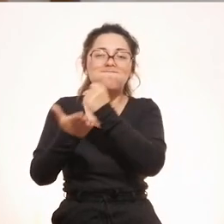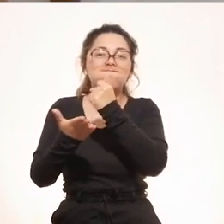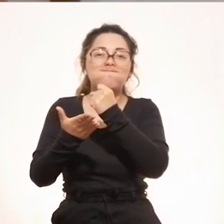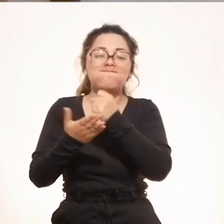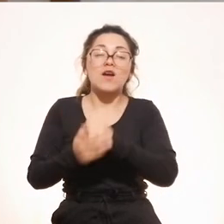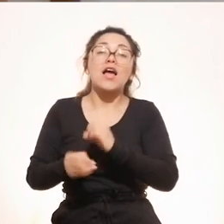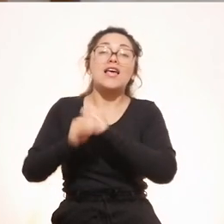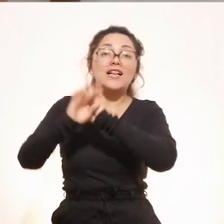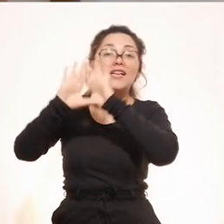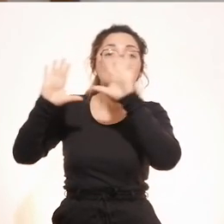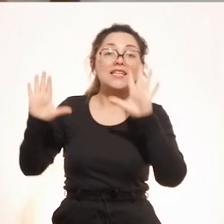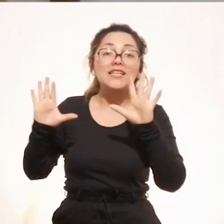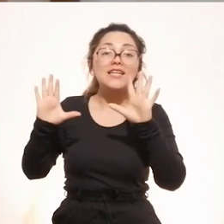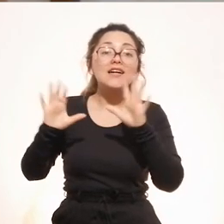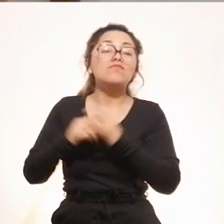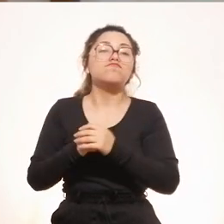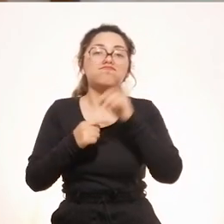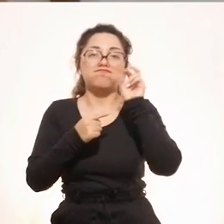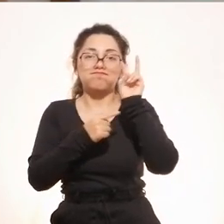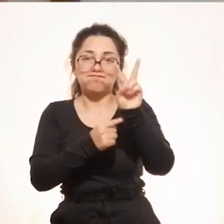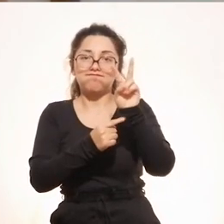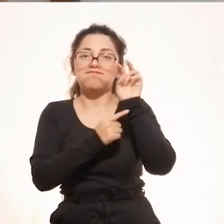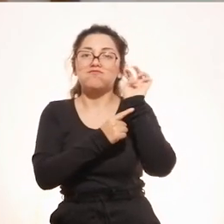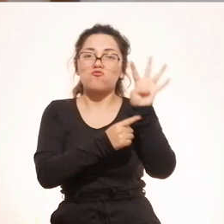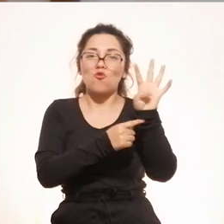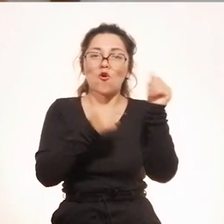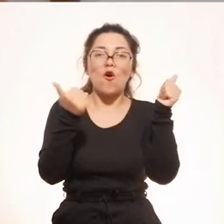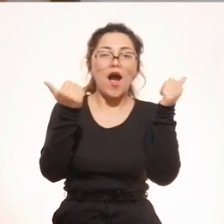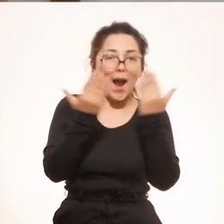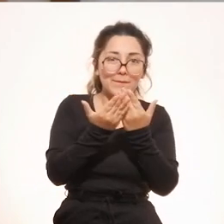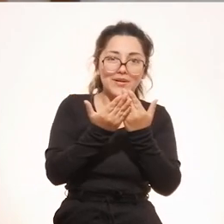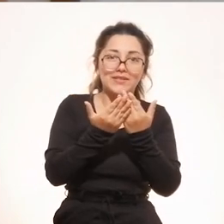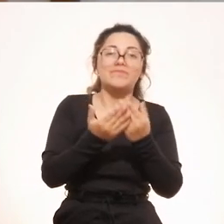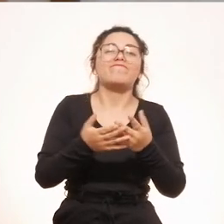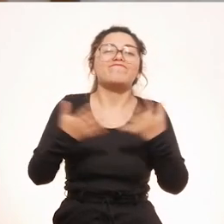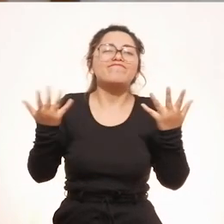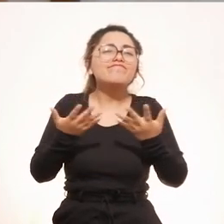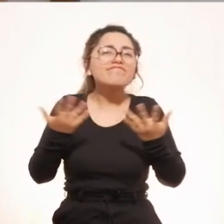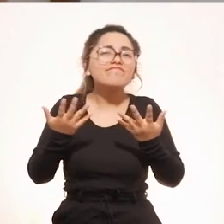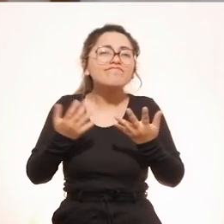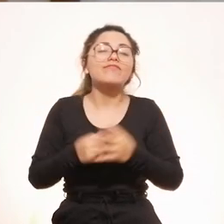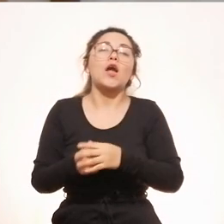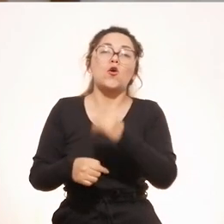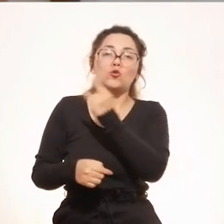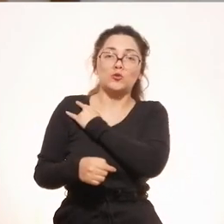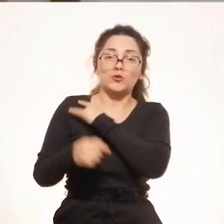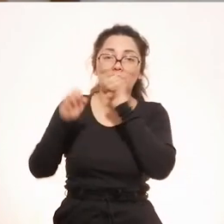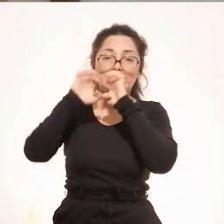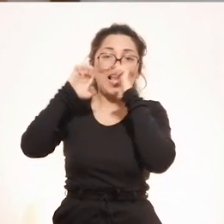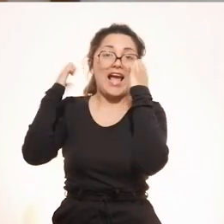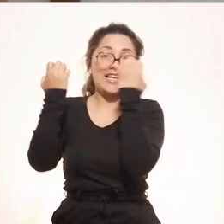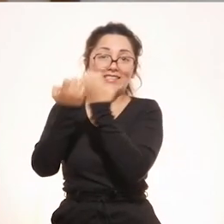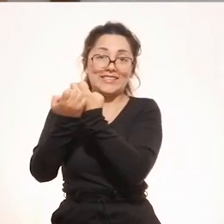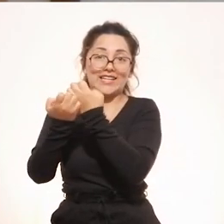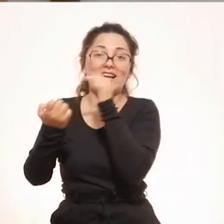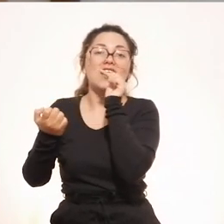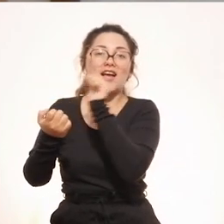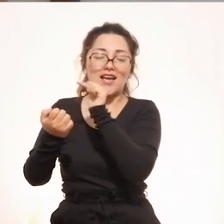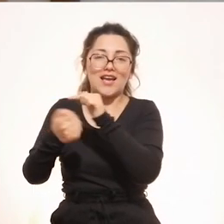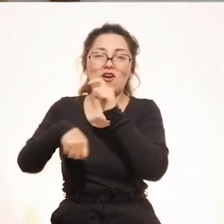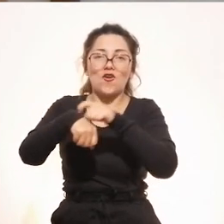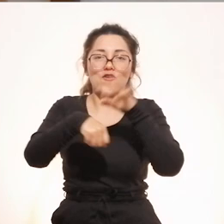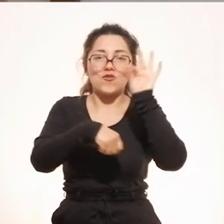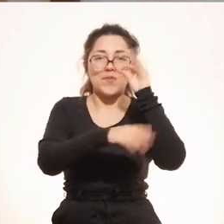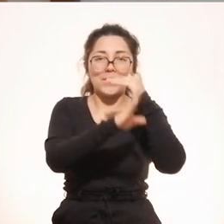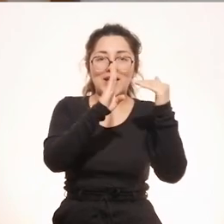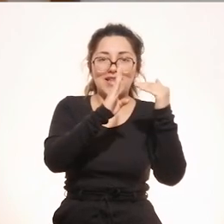presencial para ellos, que se va a desarrollar el día 24 de abril acá en el estadio de la UNSA a las